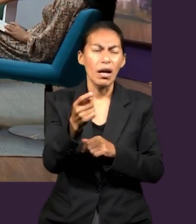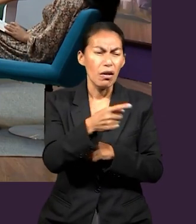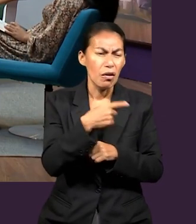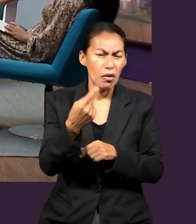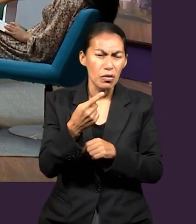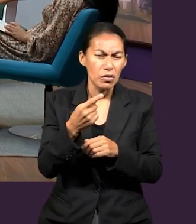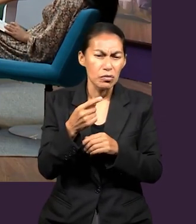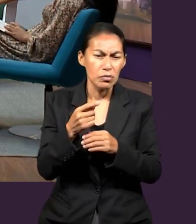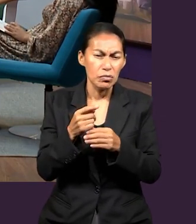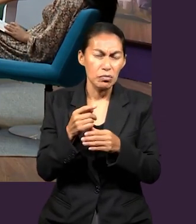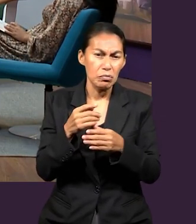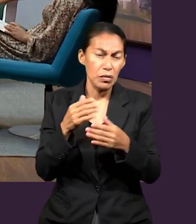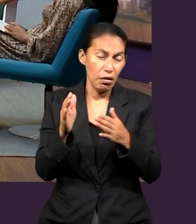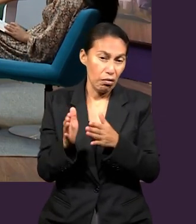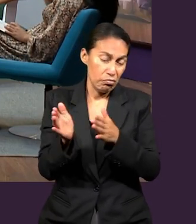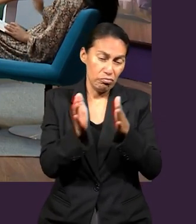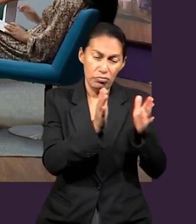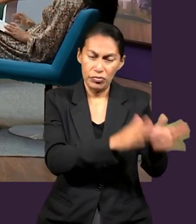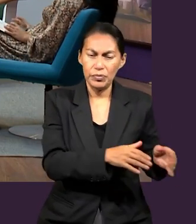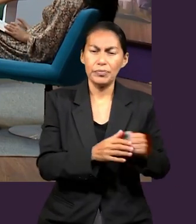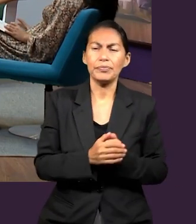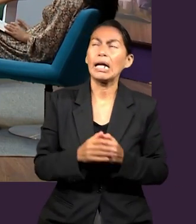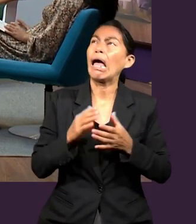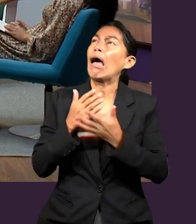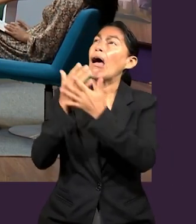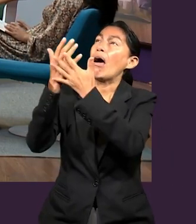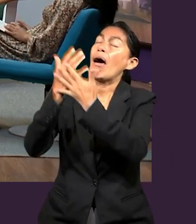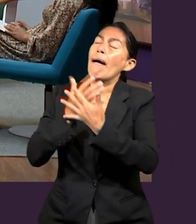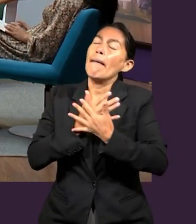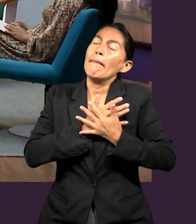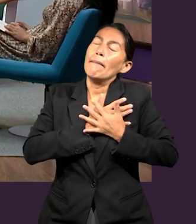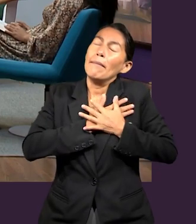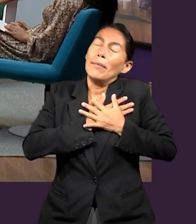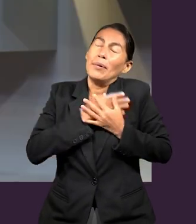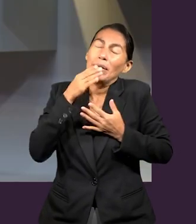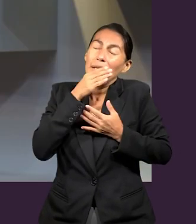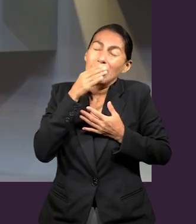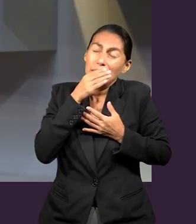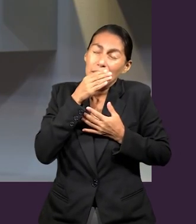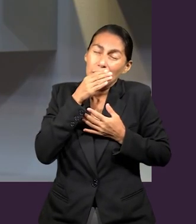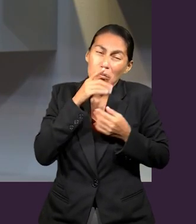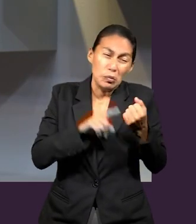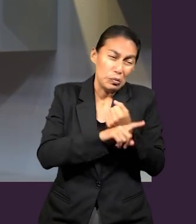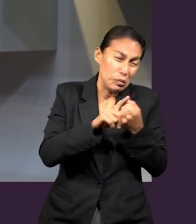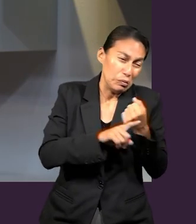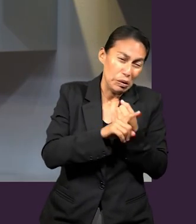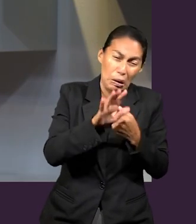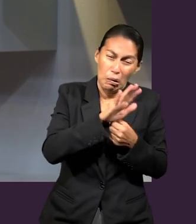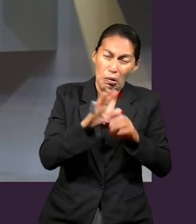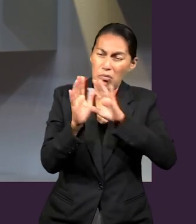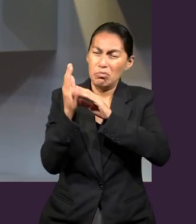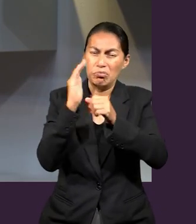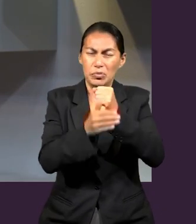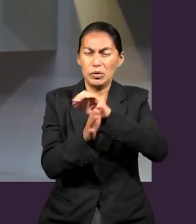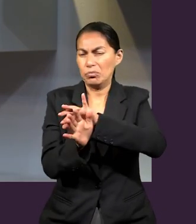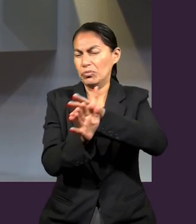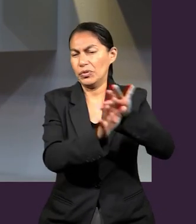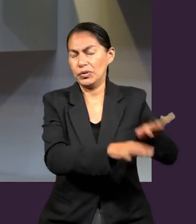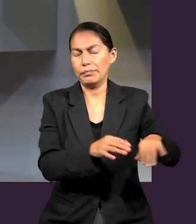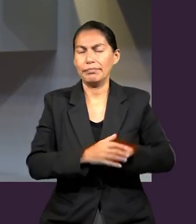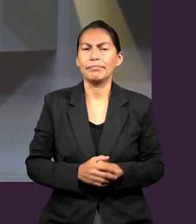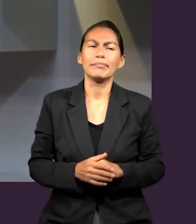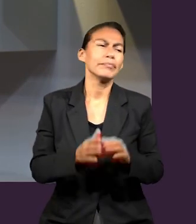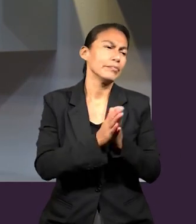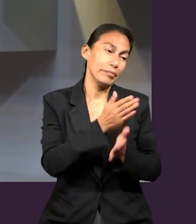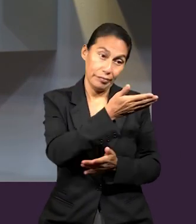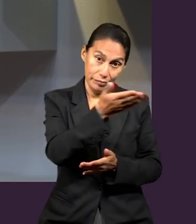superar. Porque el amor que compartimos por Cristo debería ser suficiente para superar estas tensiones. Y quisiera